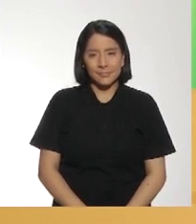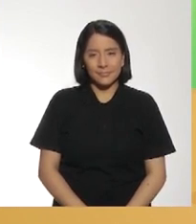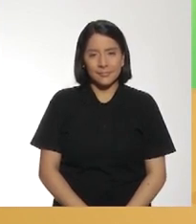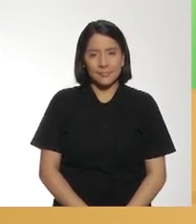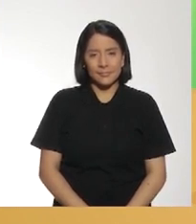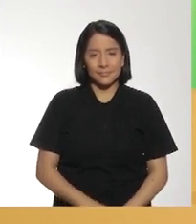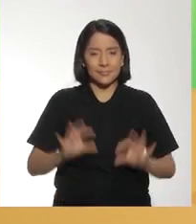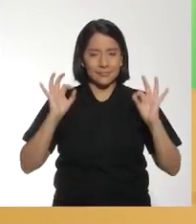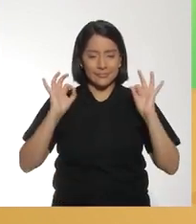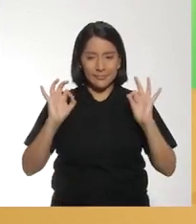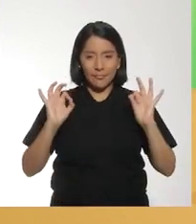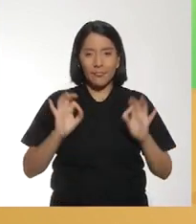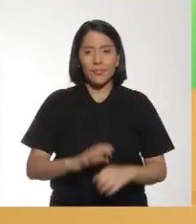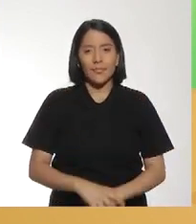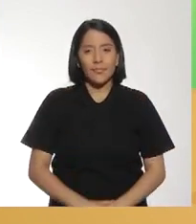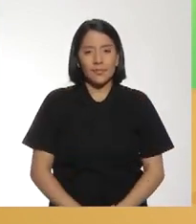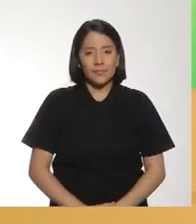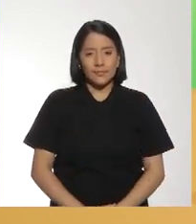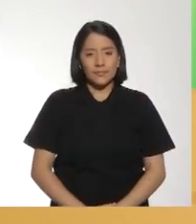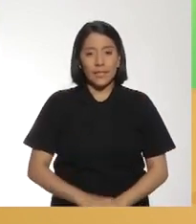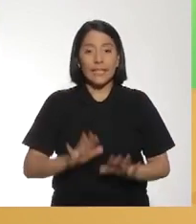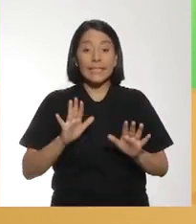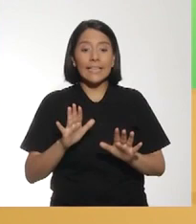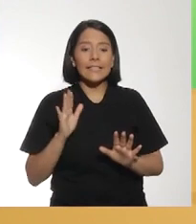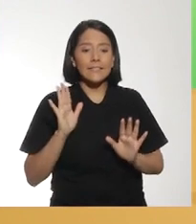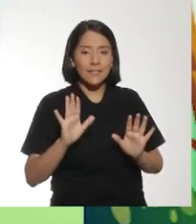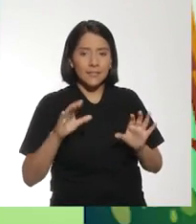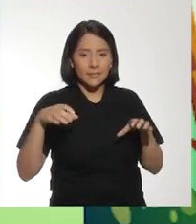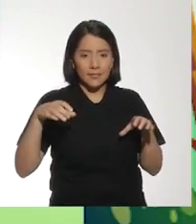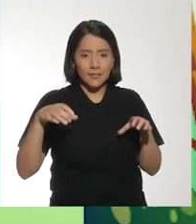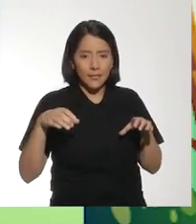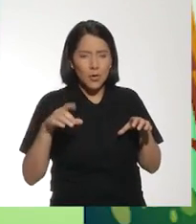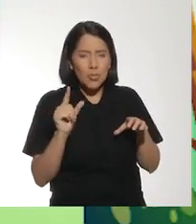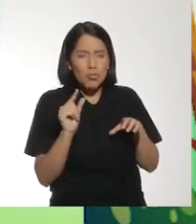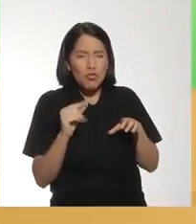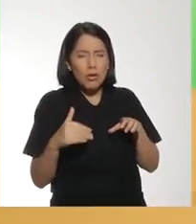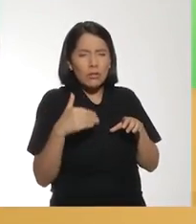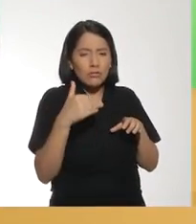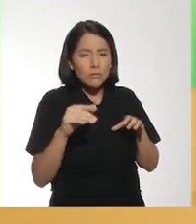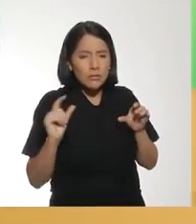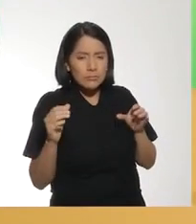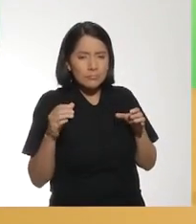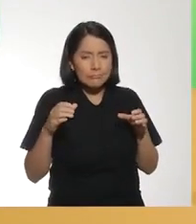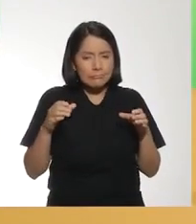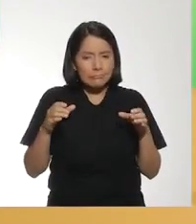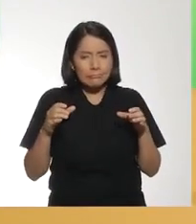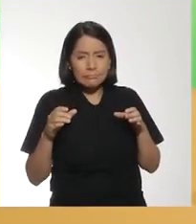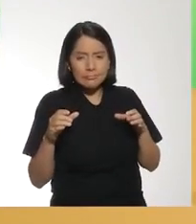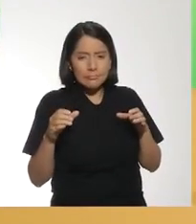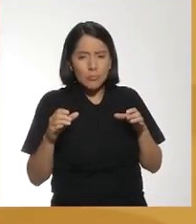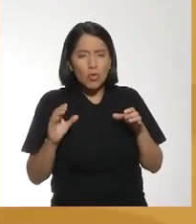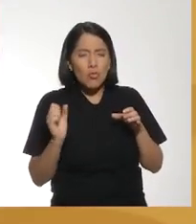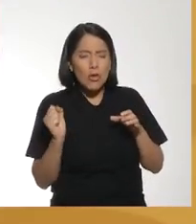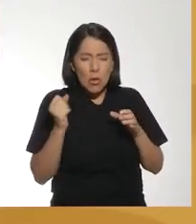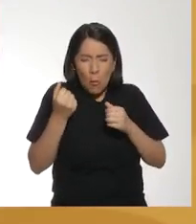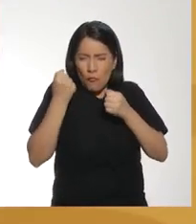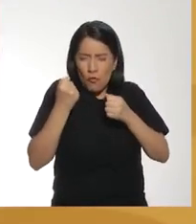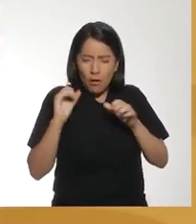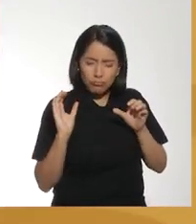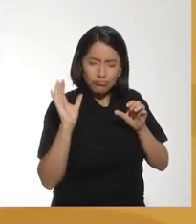A ver Ya, a ver Dale, despacito Ahí Un poquito más fuerte Ahí, dale